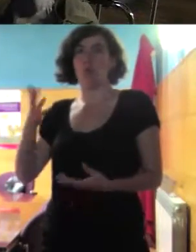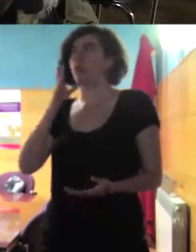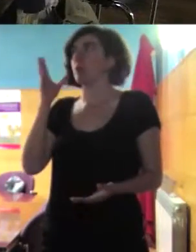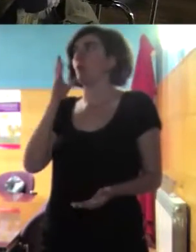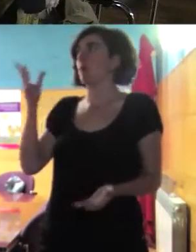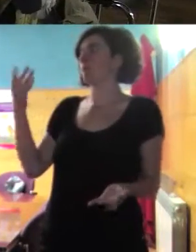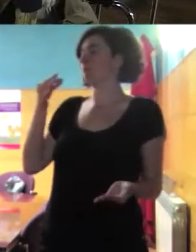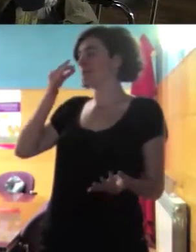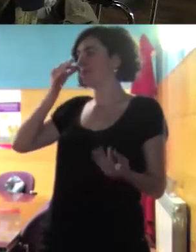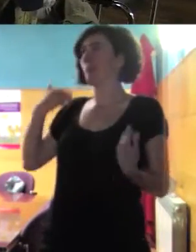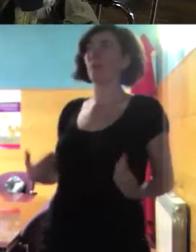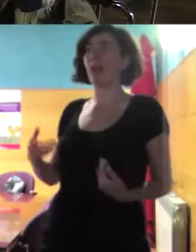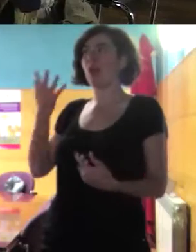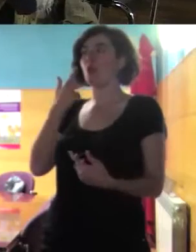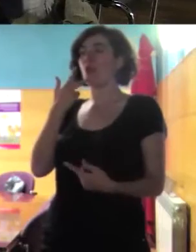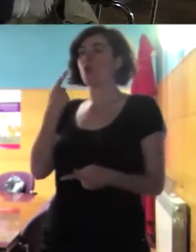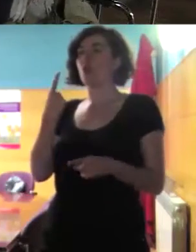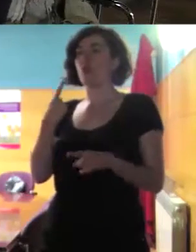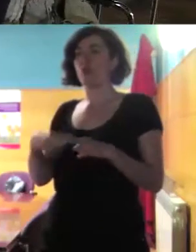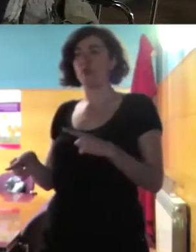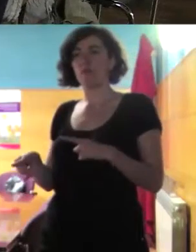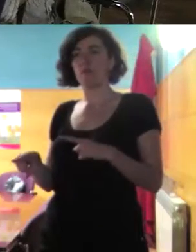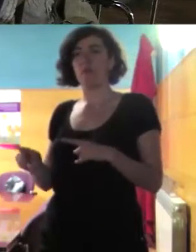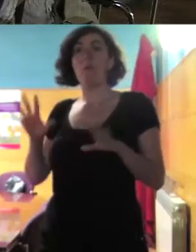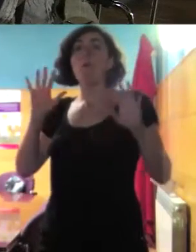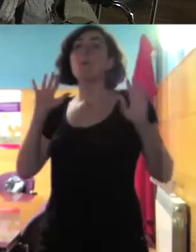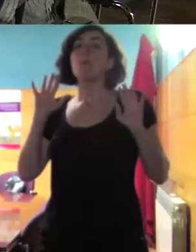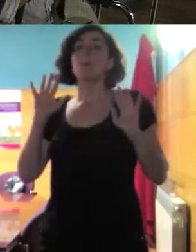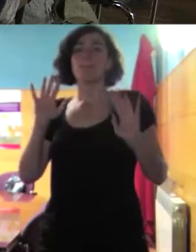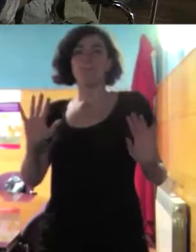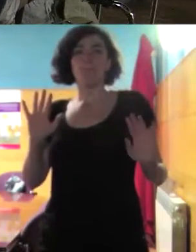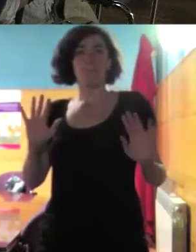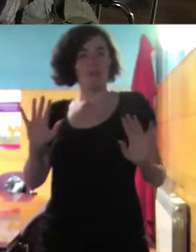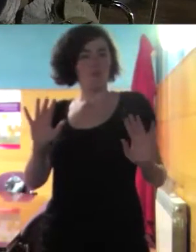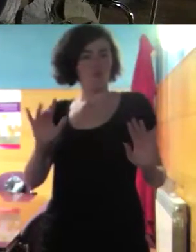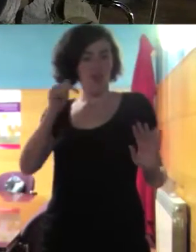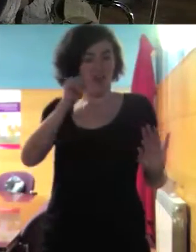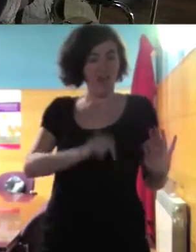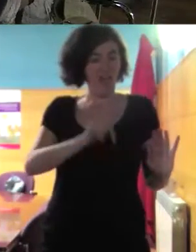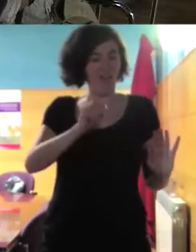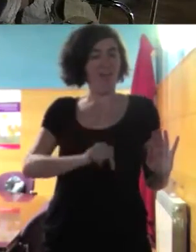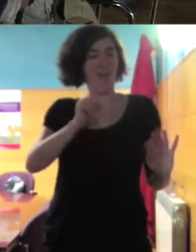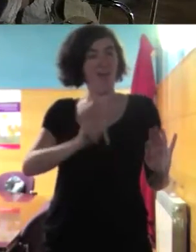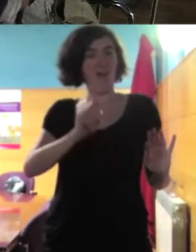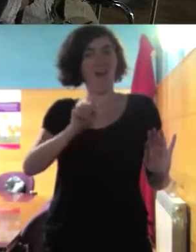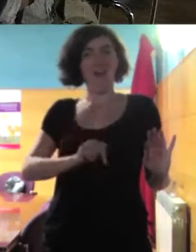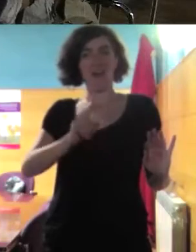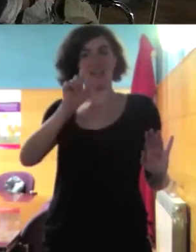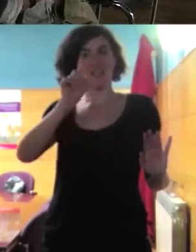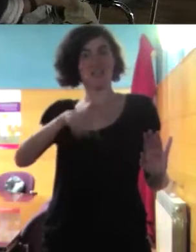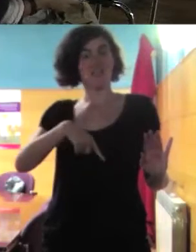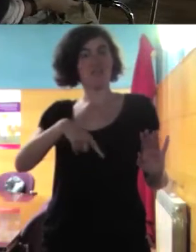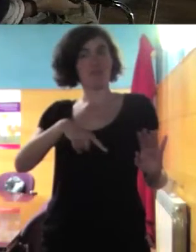pues que ayude también el debate intercultural a trabajar